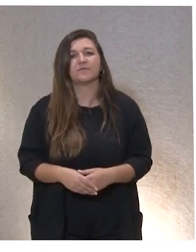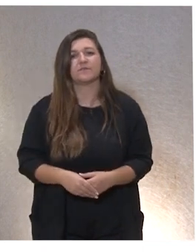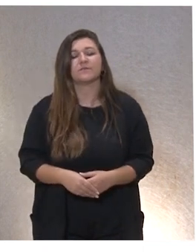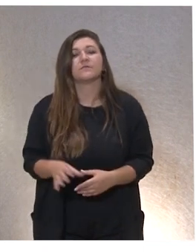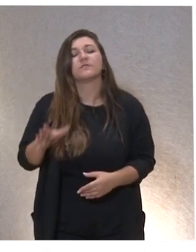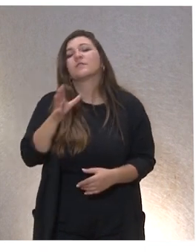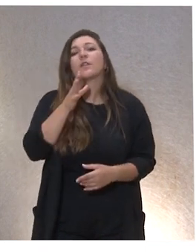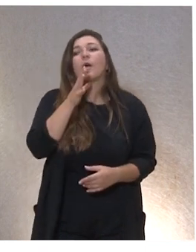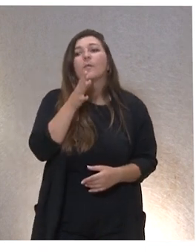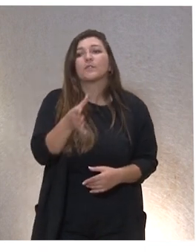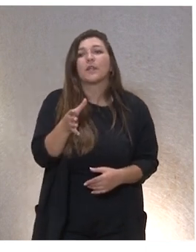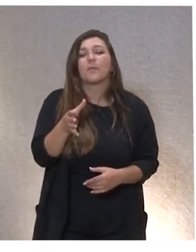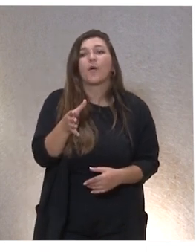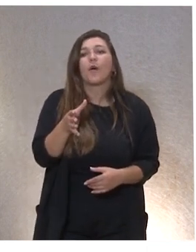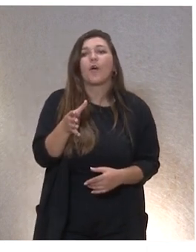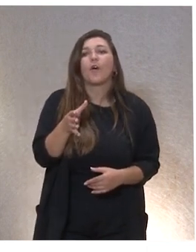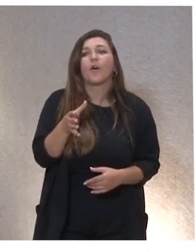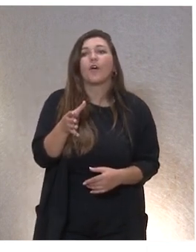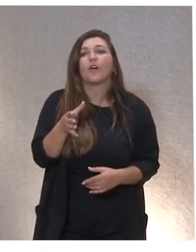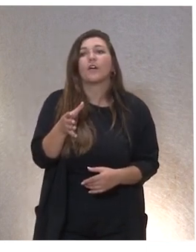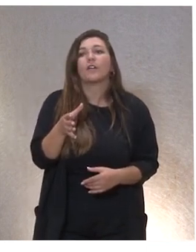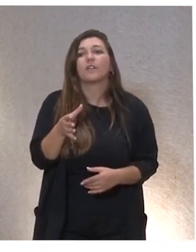¿Por qué? Y aquí sí que tengo que llegar al…